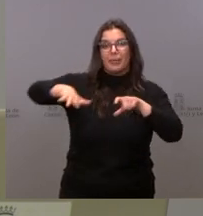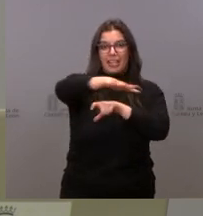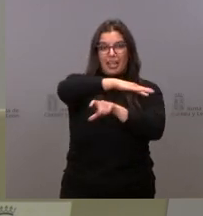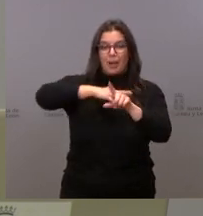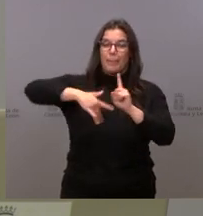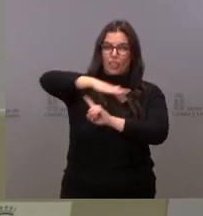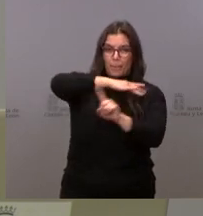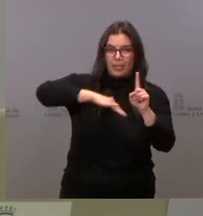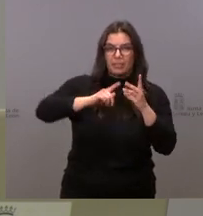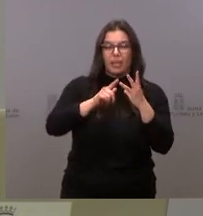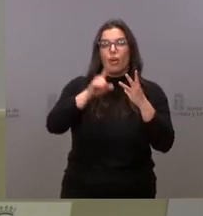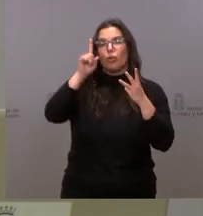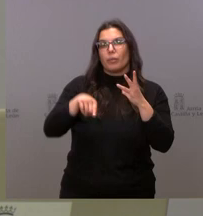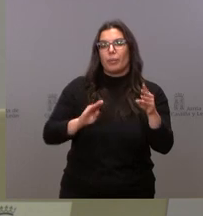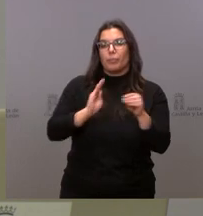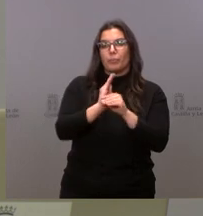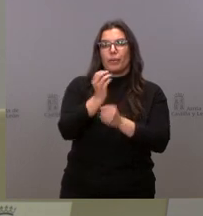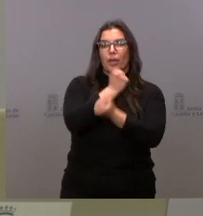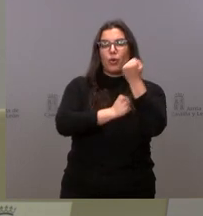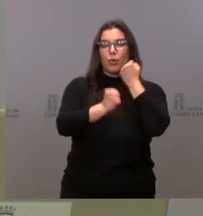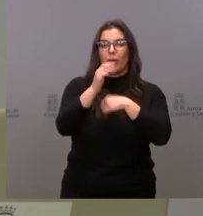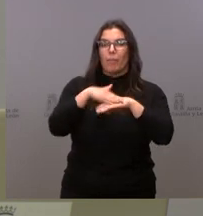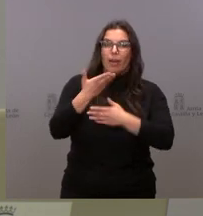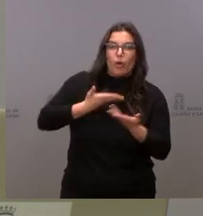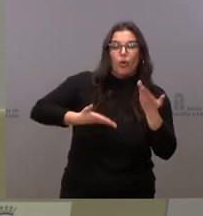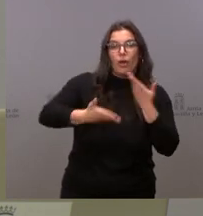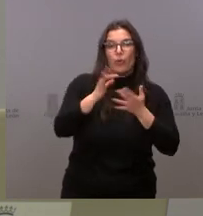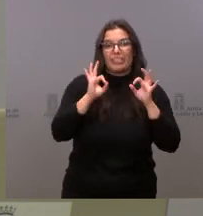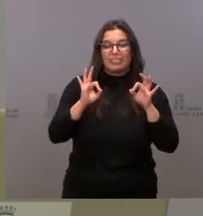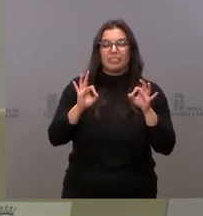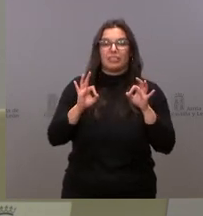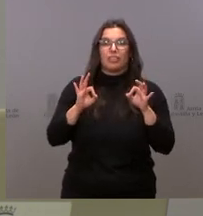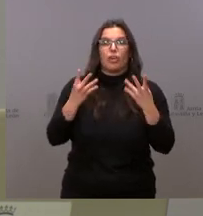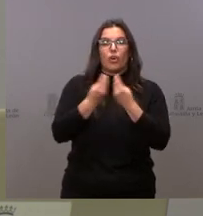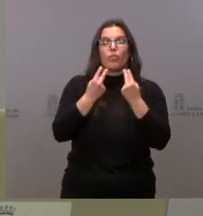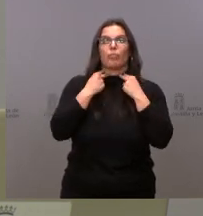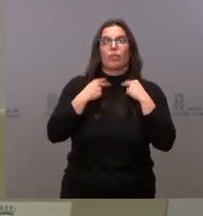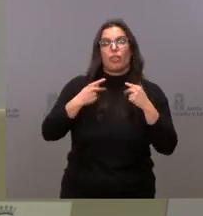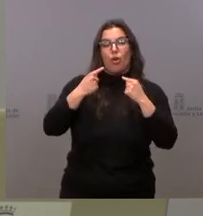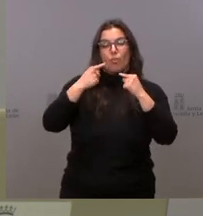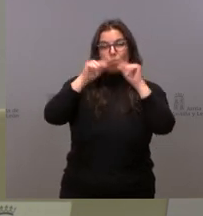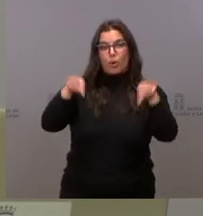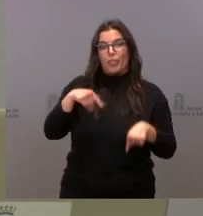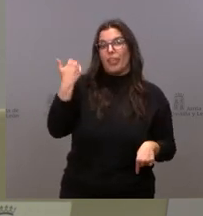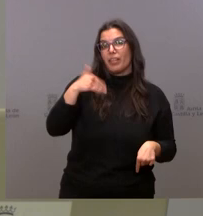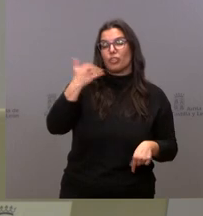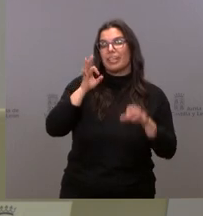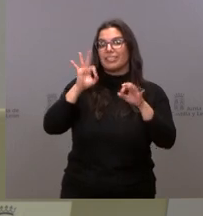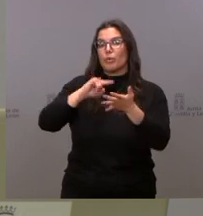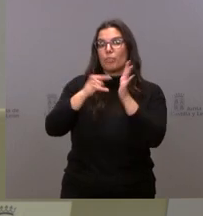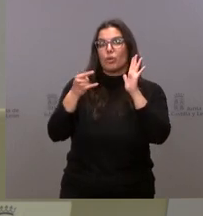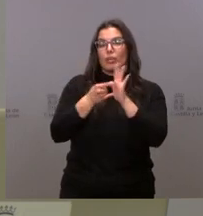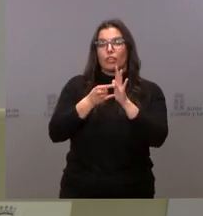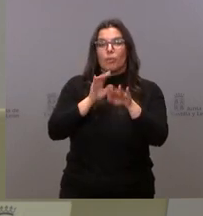o hasta las dotaciones económicas para colaborar conjuntamente con la Diputación Provincial de Soria en un proyecto de